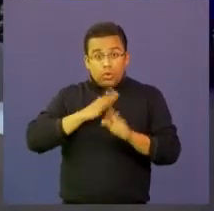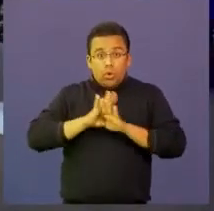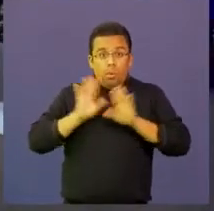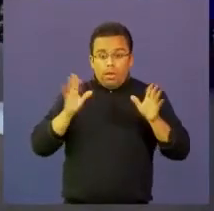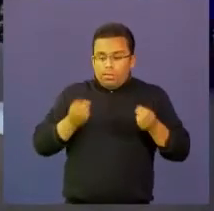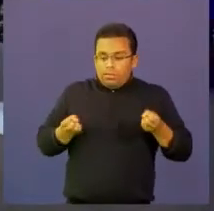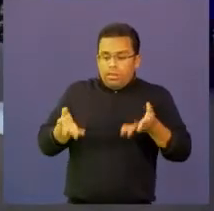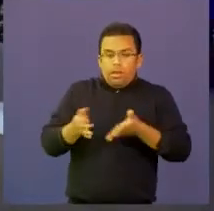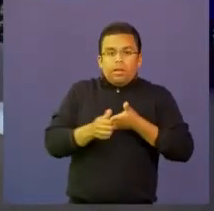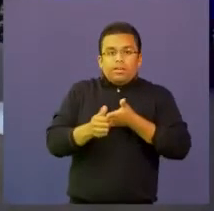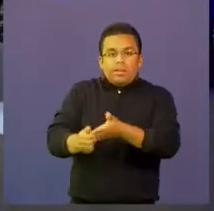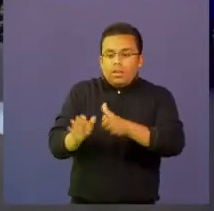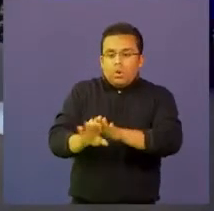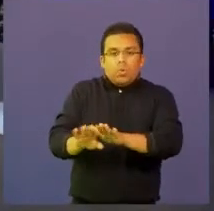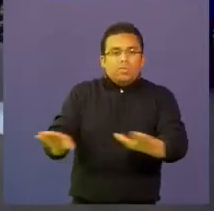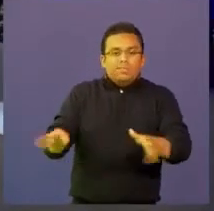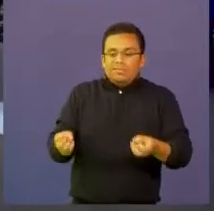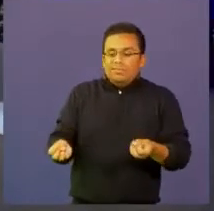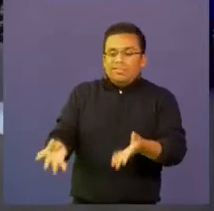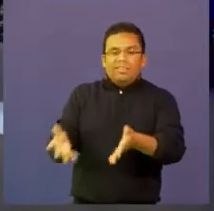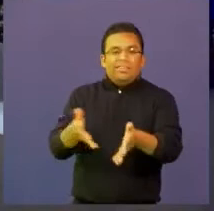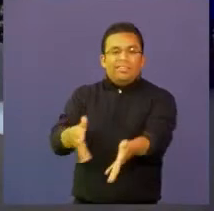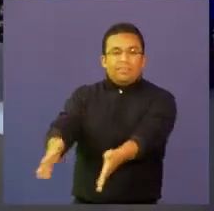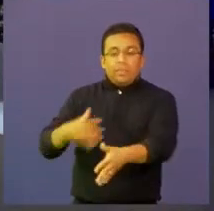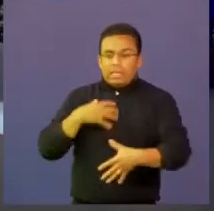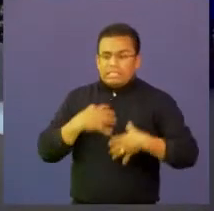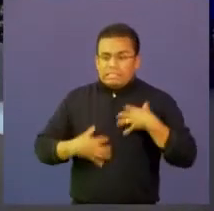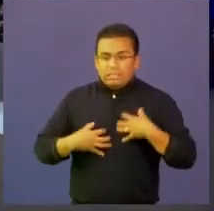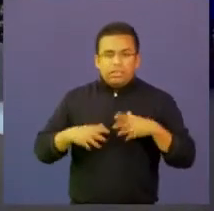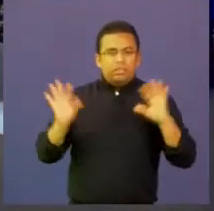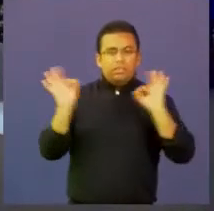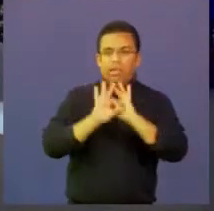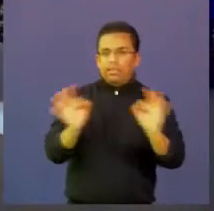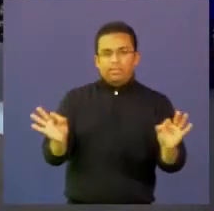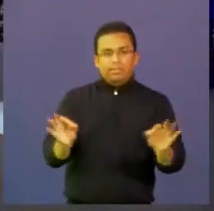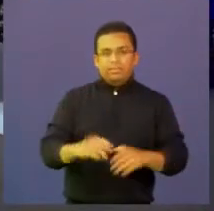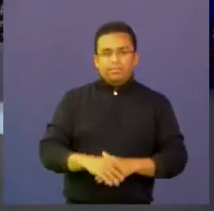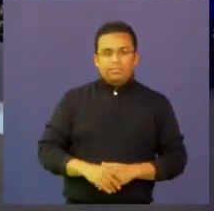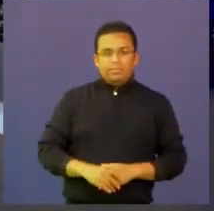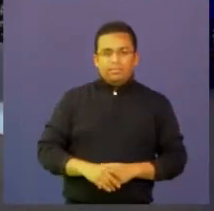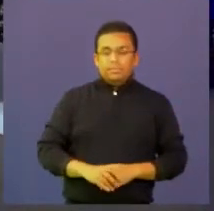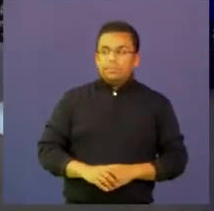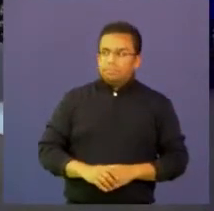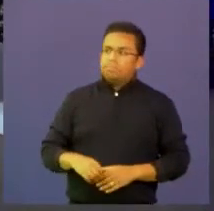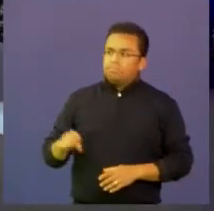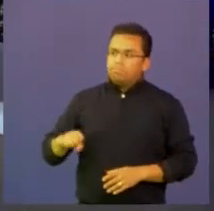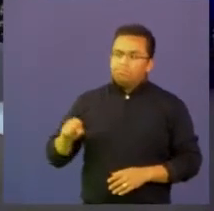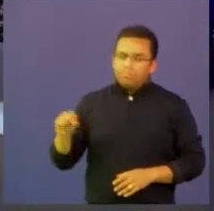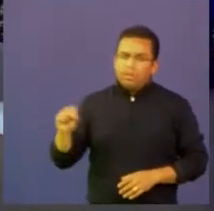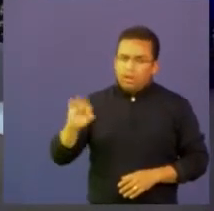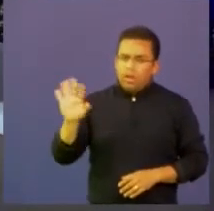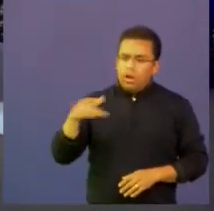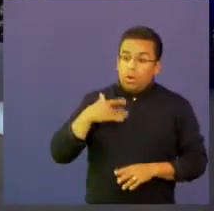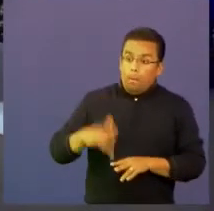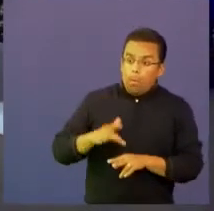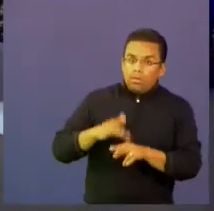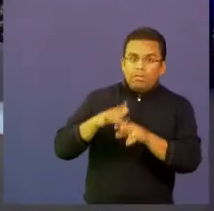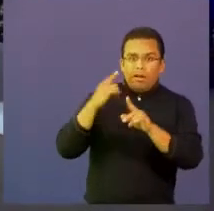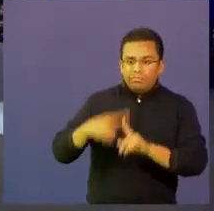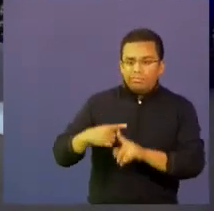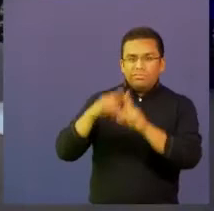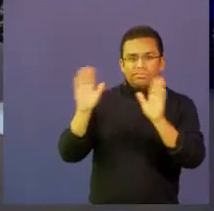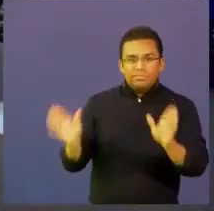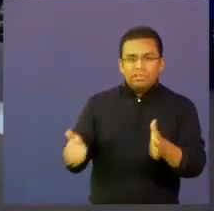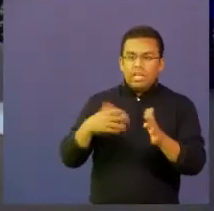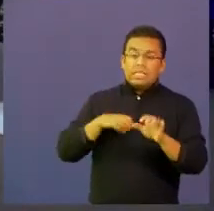y una guía para el aprendizaje y no tenerle miedo a la tecnología Además deberíamos motivar todas esas cosas en vez de de